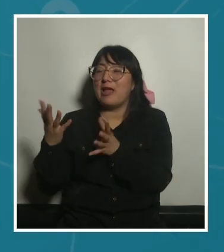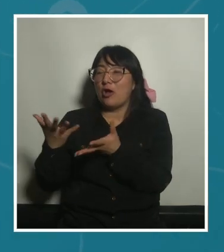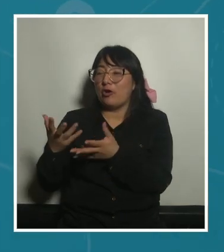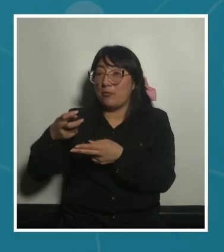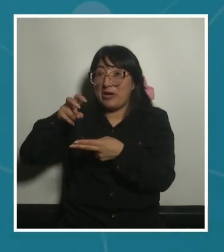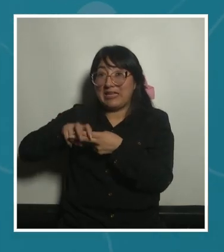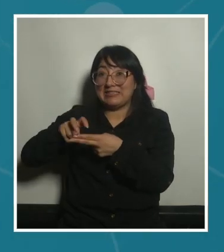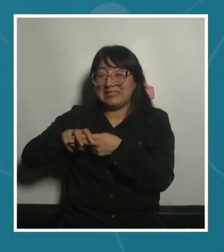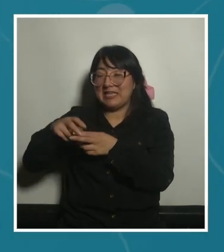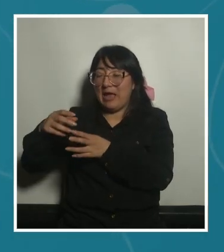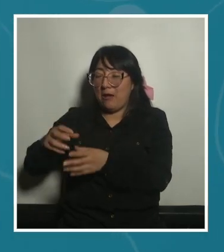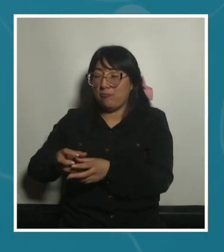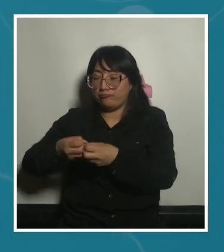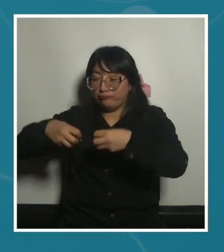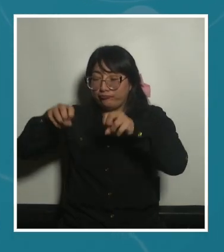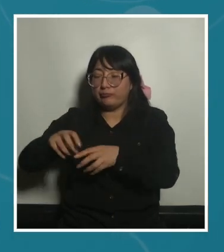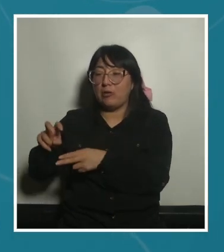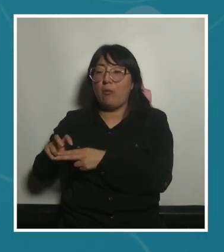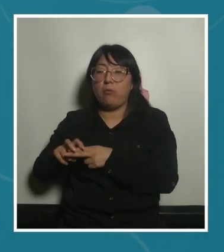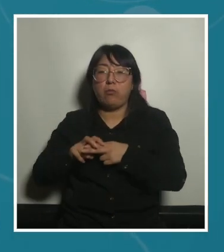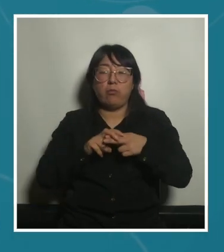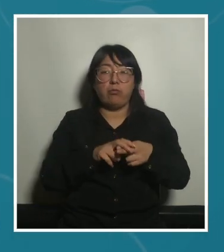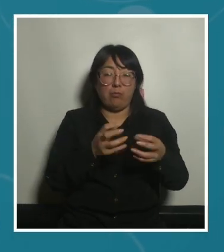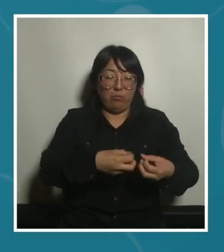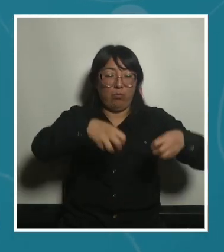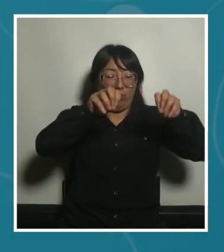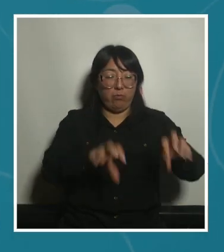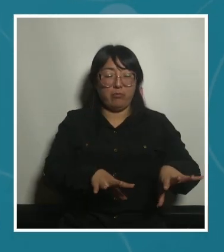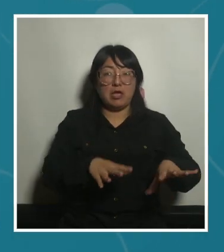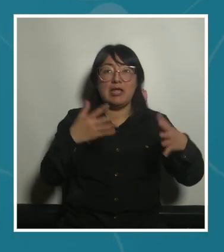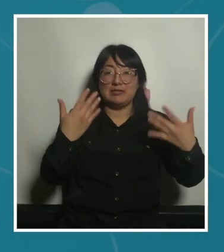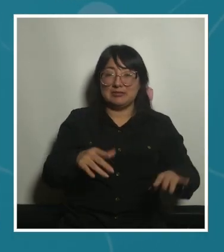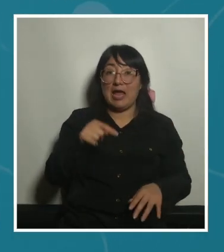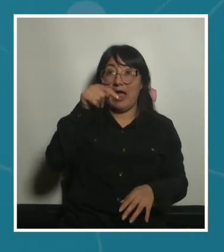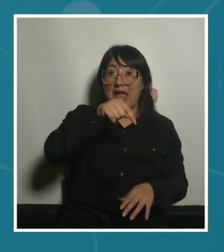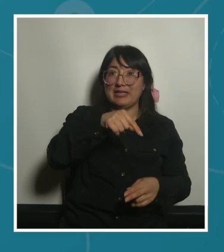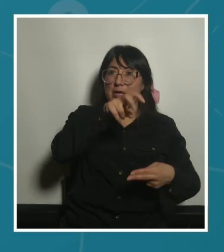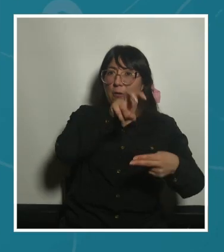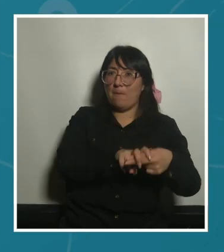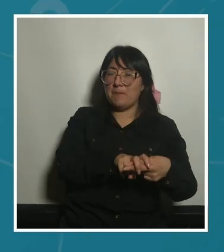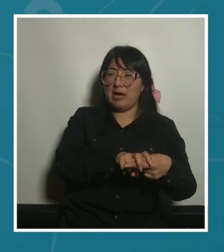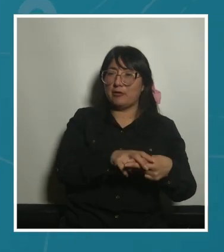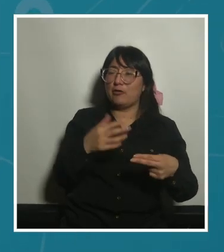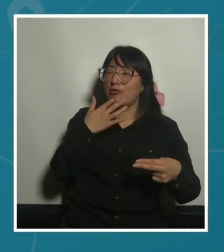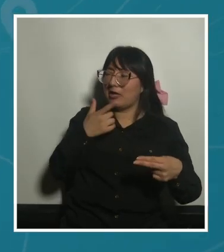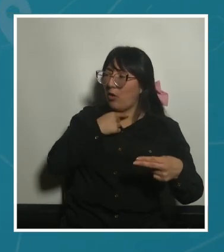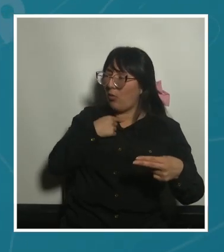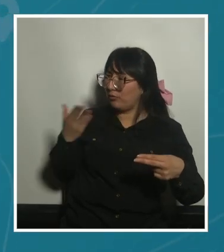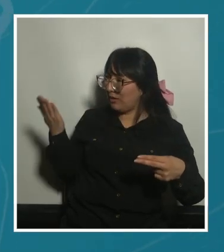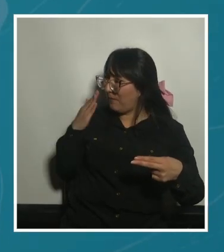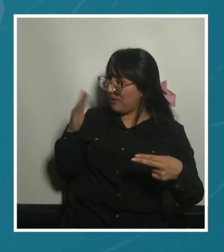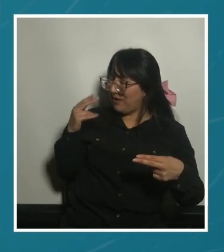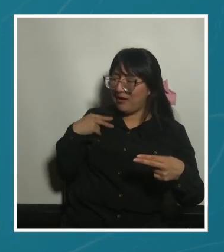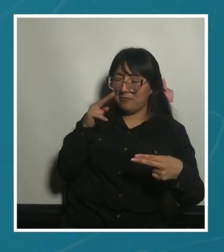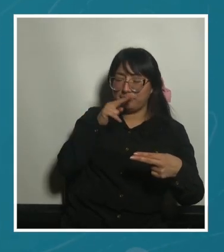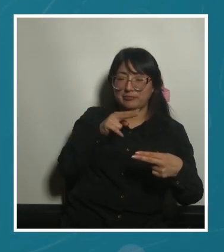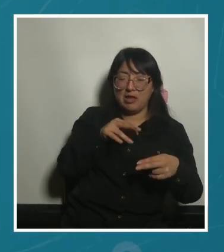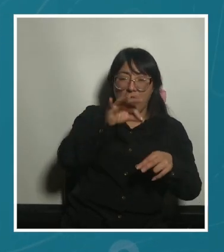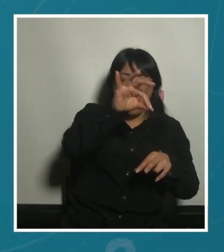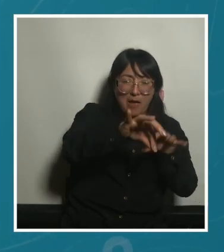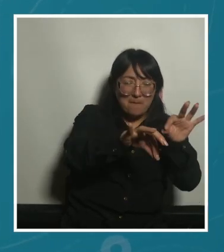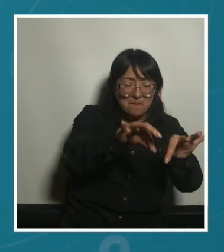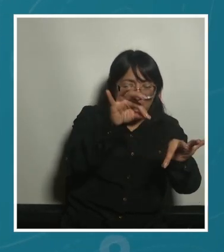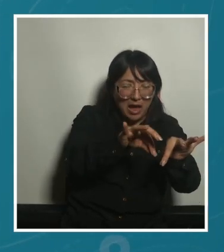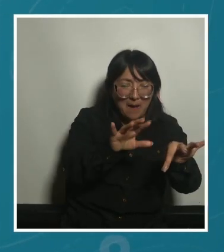plegables y íbamos probando vale aquí hemos dicho que vamos a poner un banco ¿qué os parece? ay no mira esto en el mapa quedaba bien